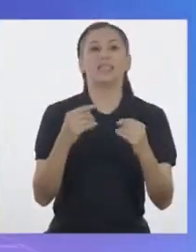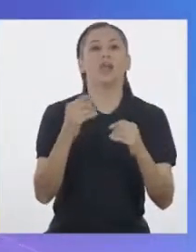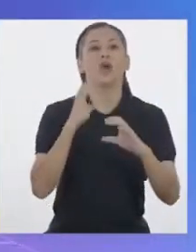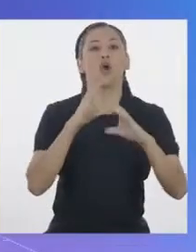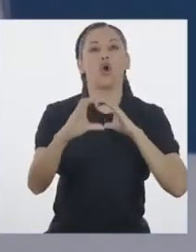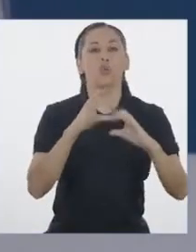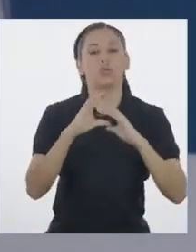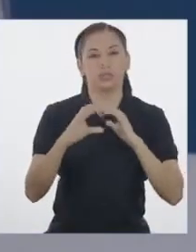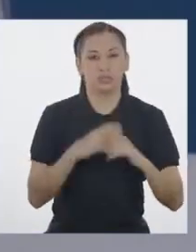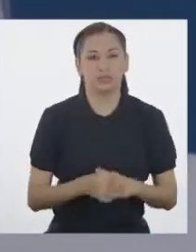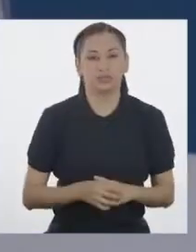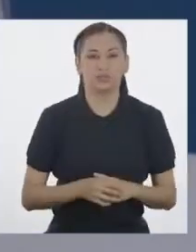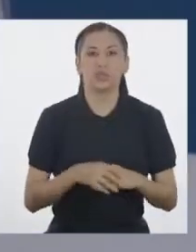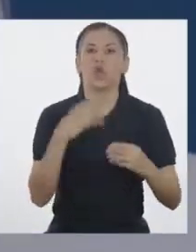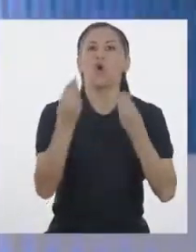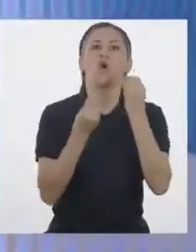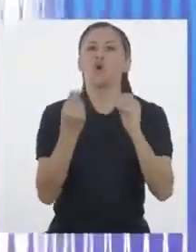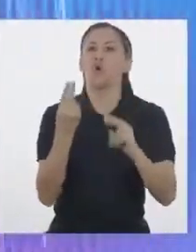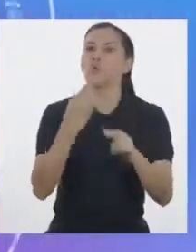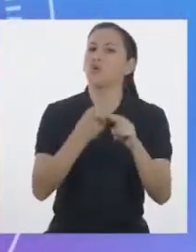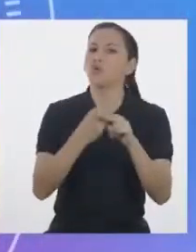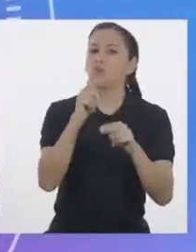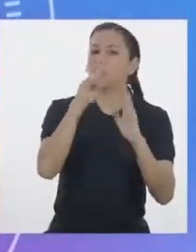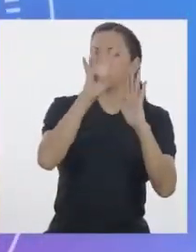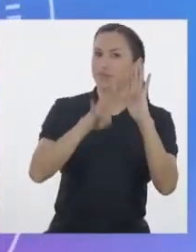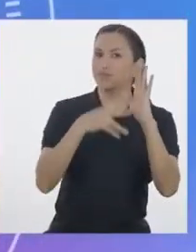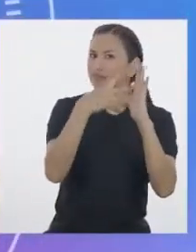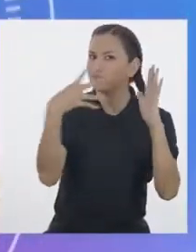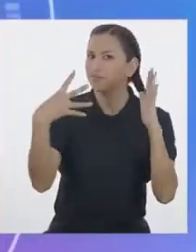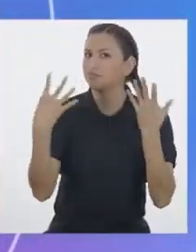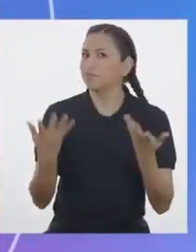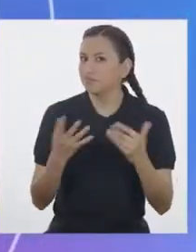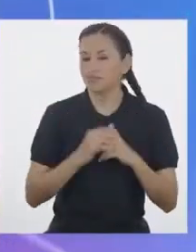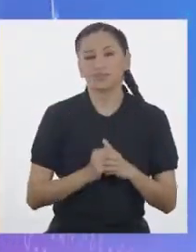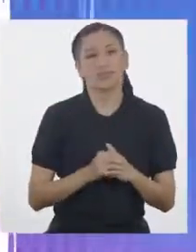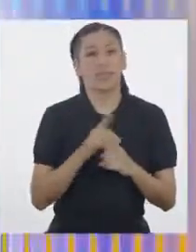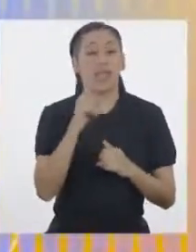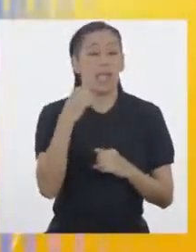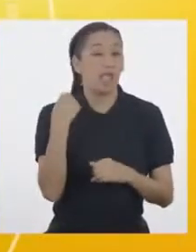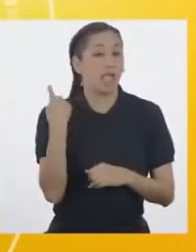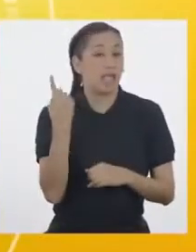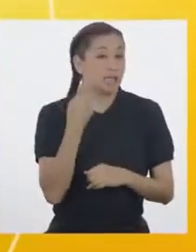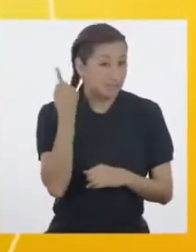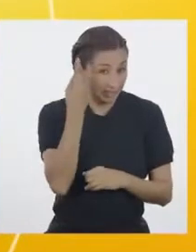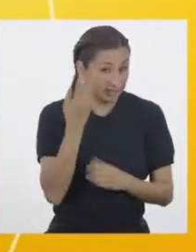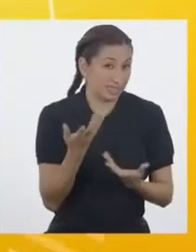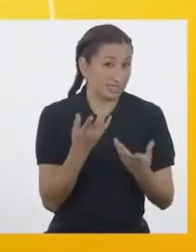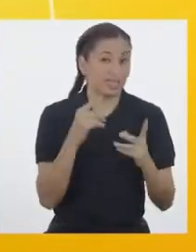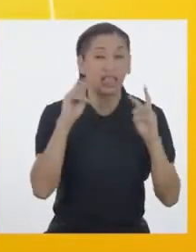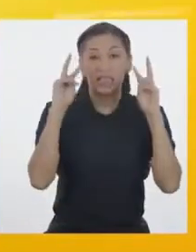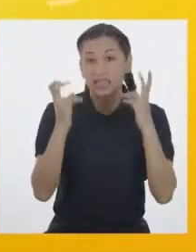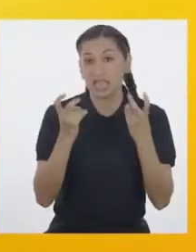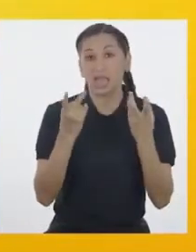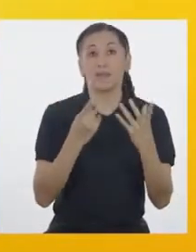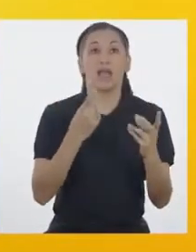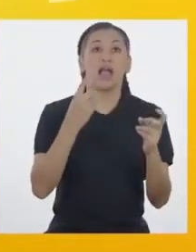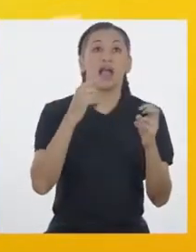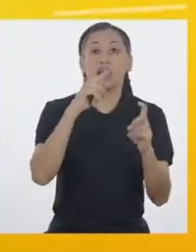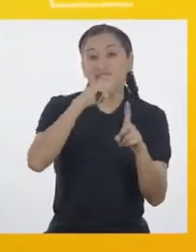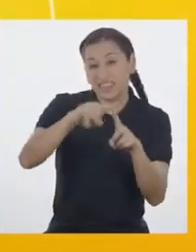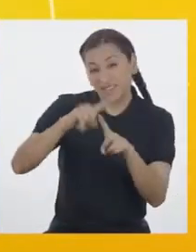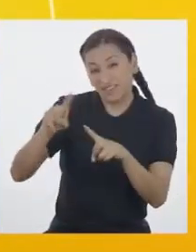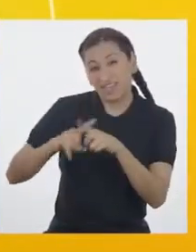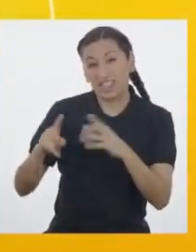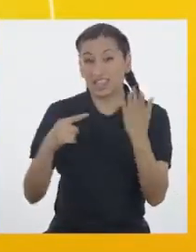comunicación ¿Cómo llenarían esta tabla? Bueno, en general los medios de comunicación Nos